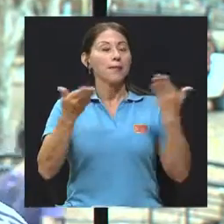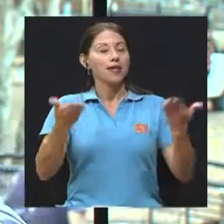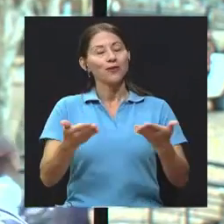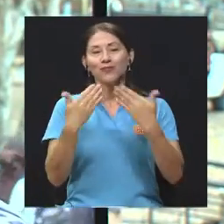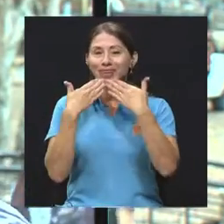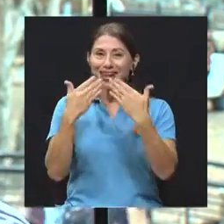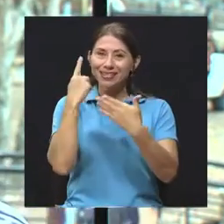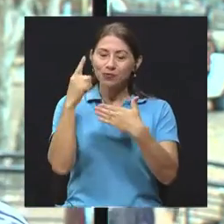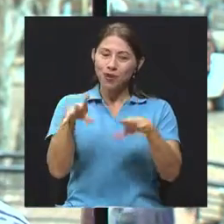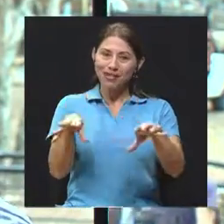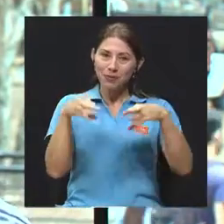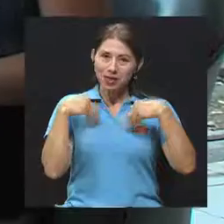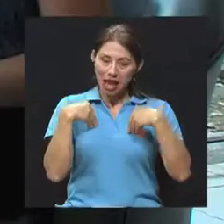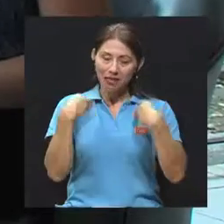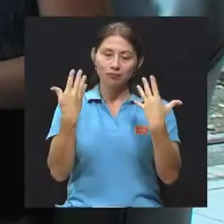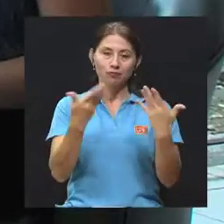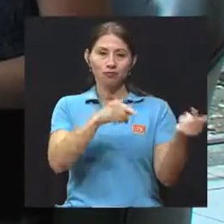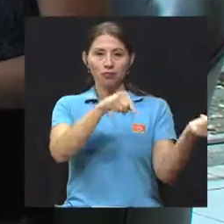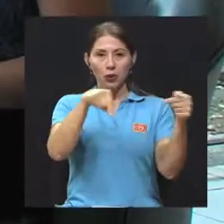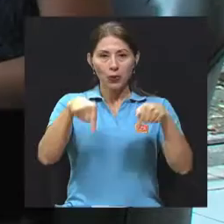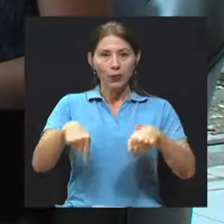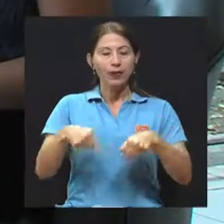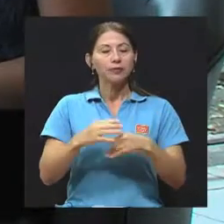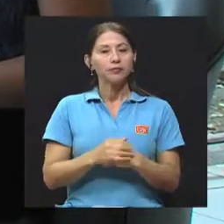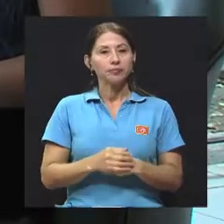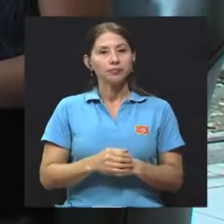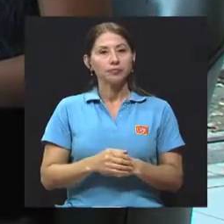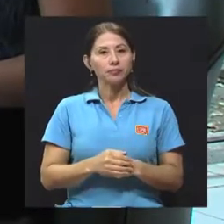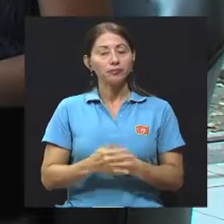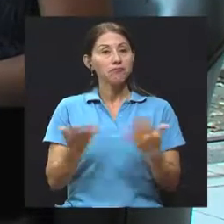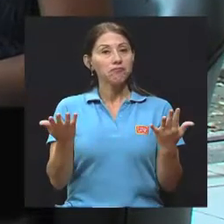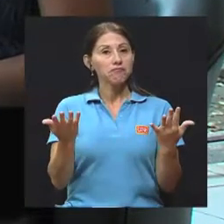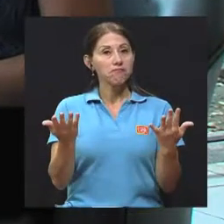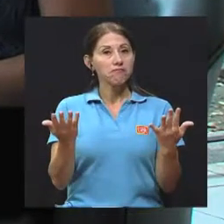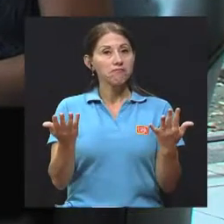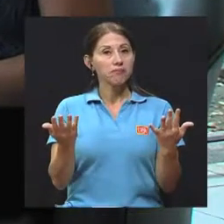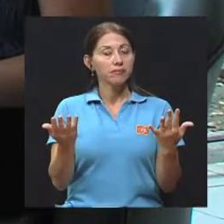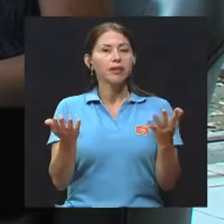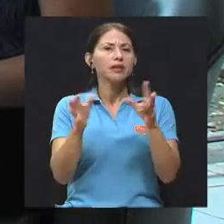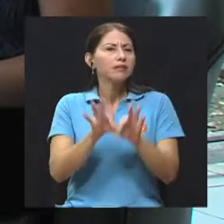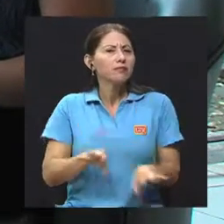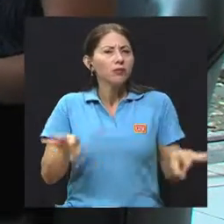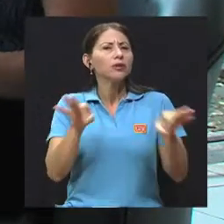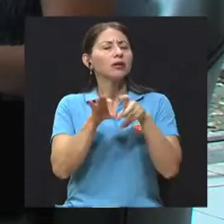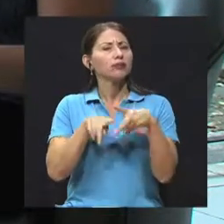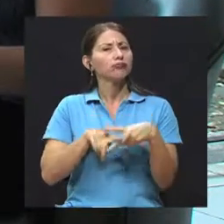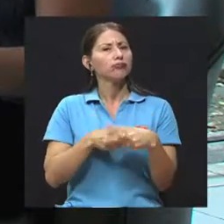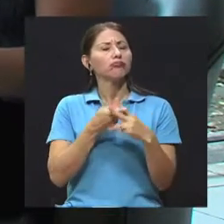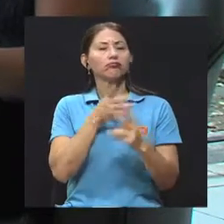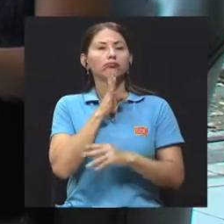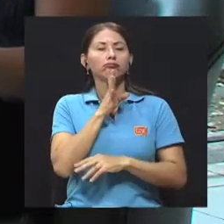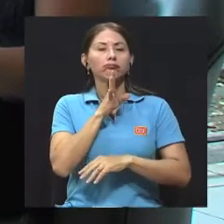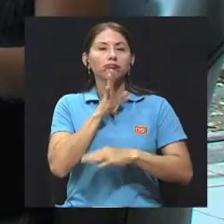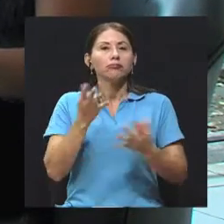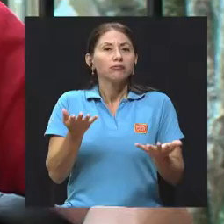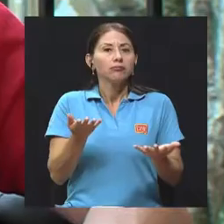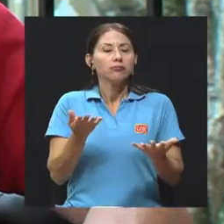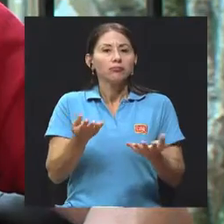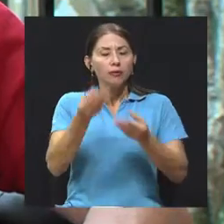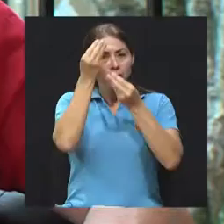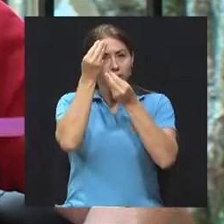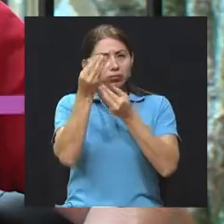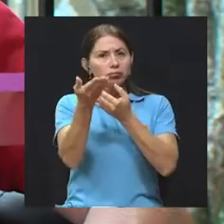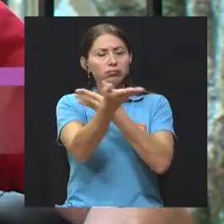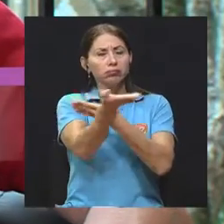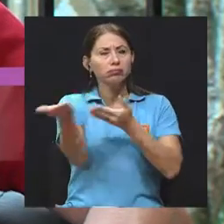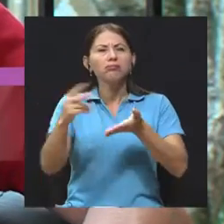gracias por aceptar la invitación. tal vez sí sería importante, doctor, conversar, comenzar y contarle a